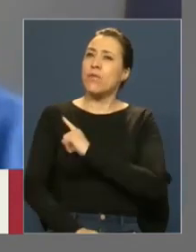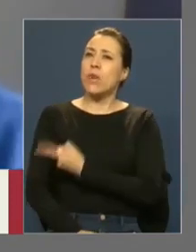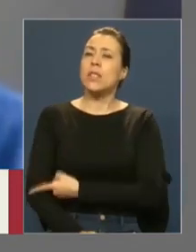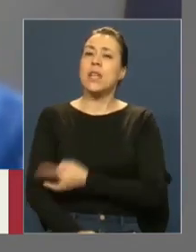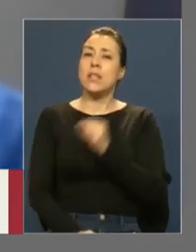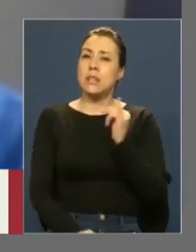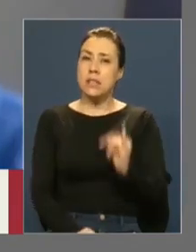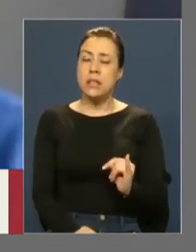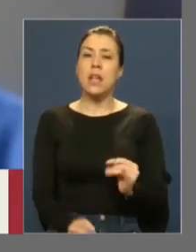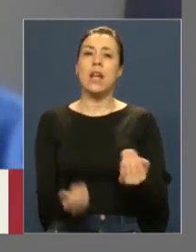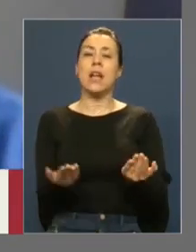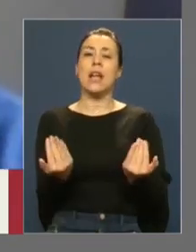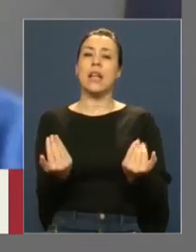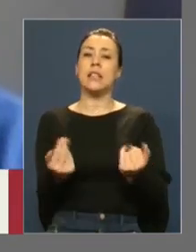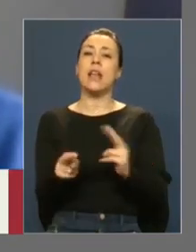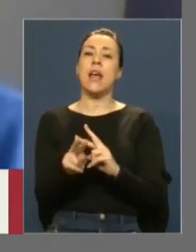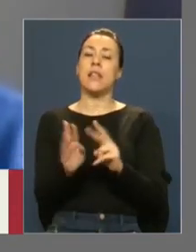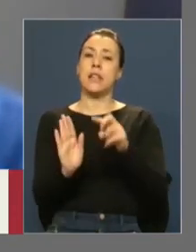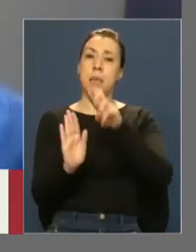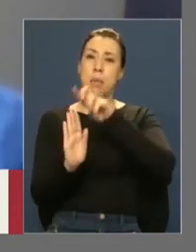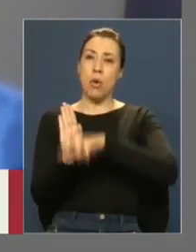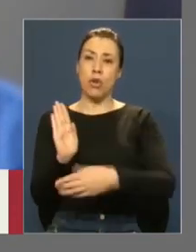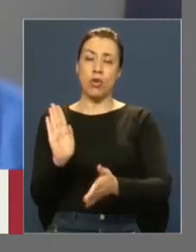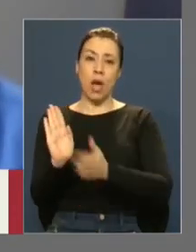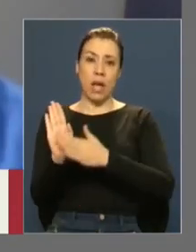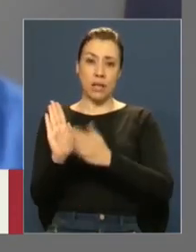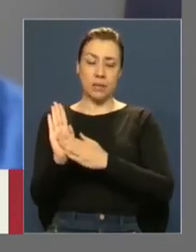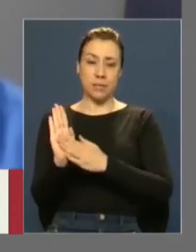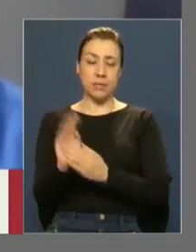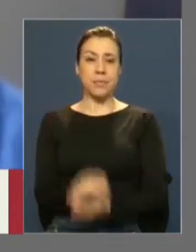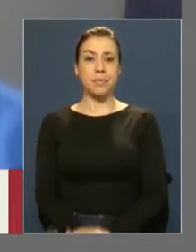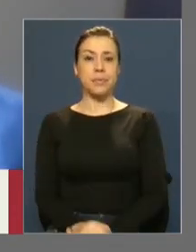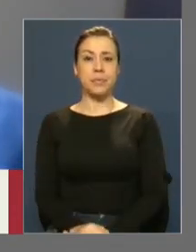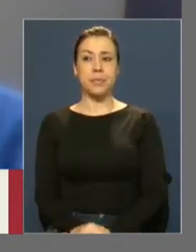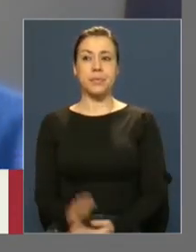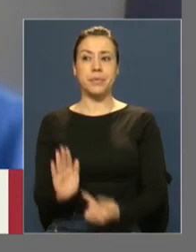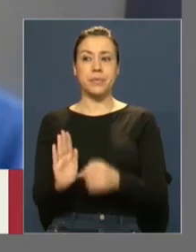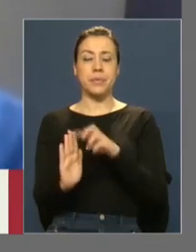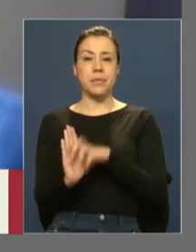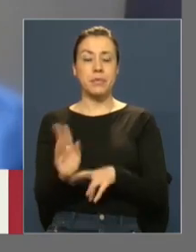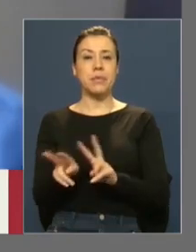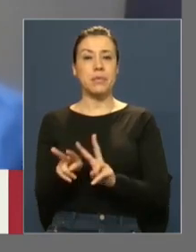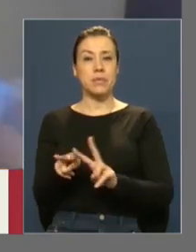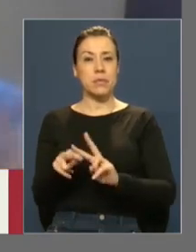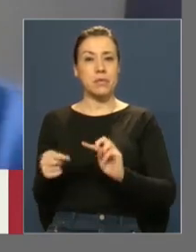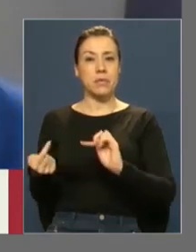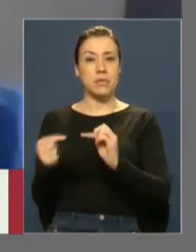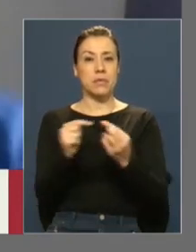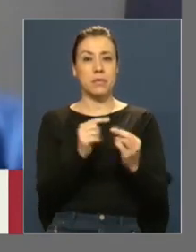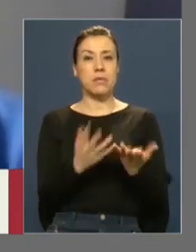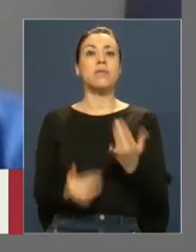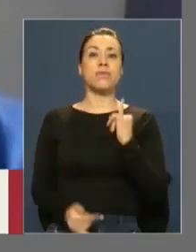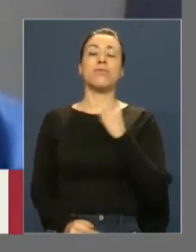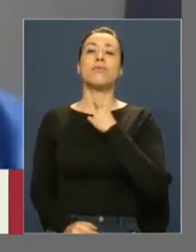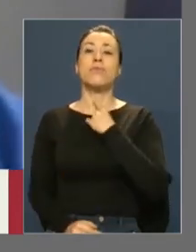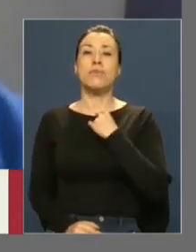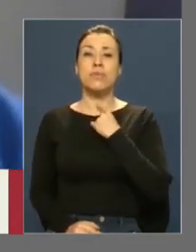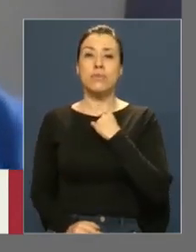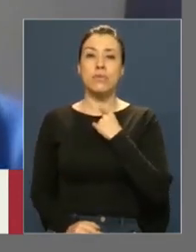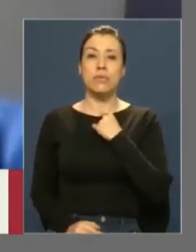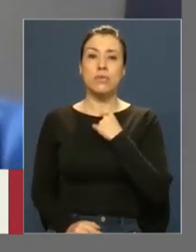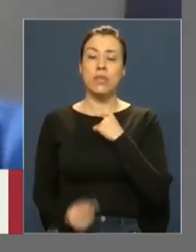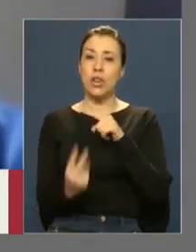necesidad de tener un proyecto como este. Este proyecto sin duda que abre un debate que es muy interesante sobre